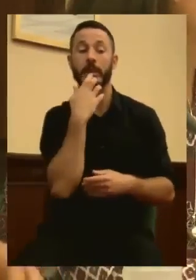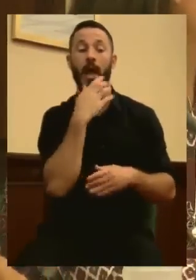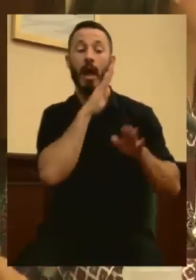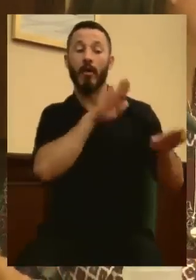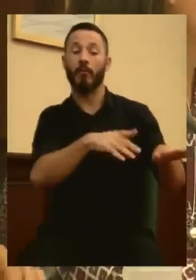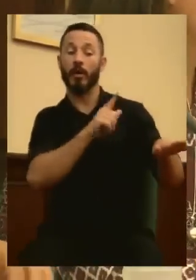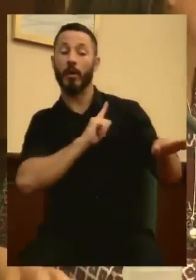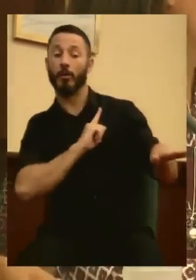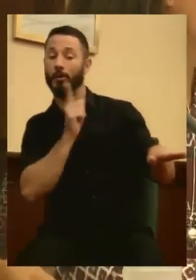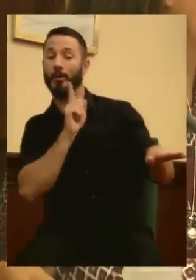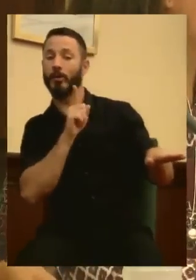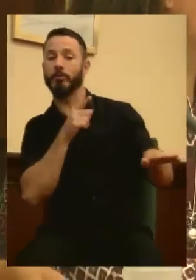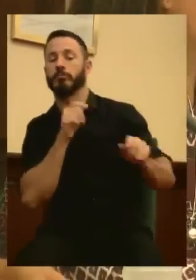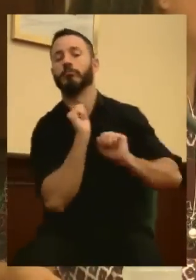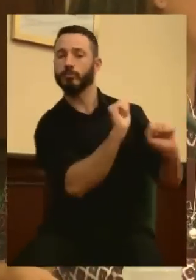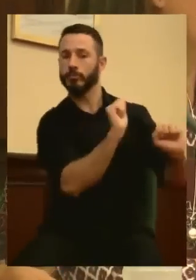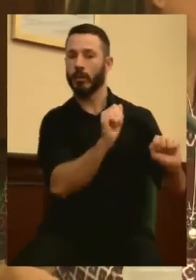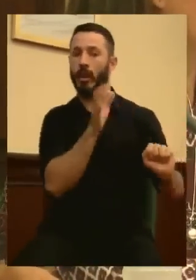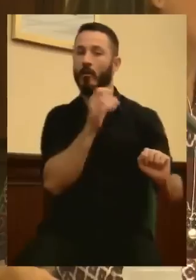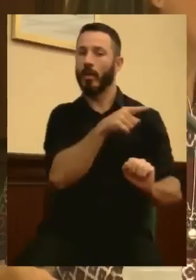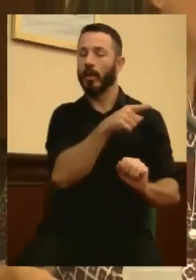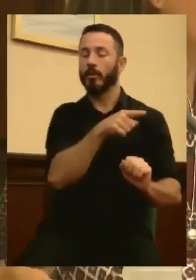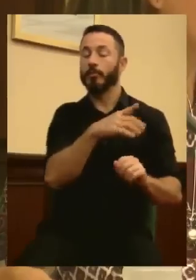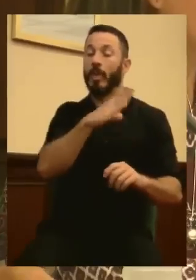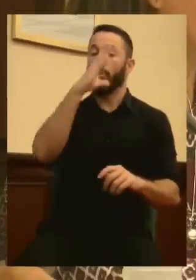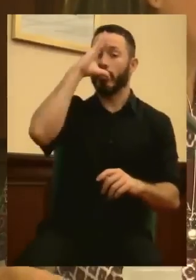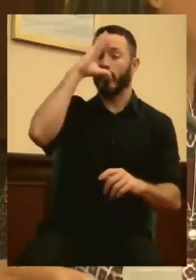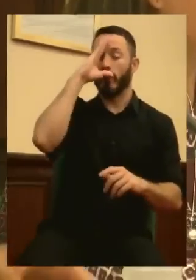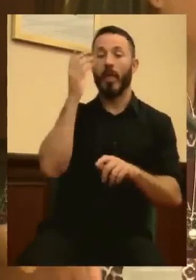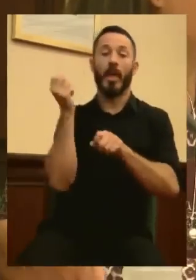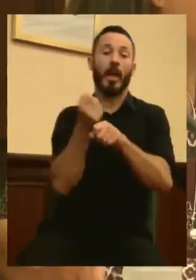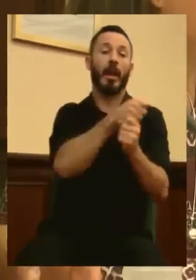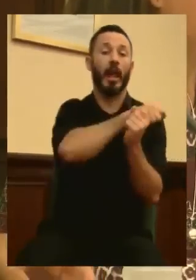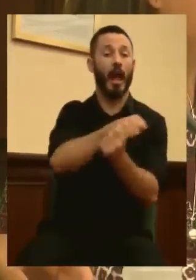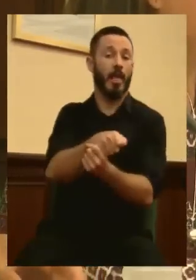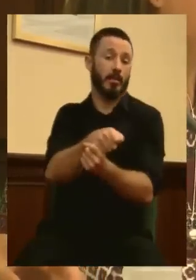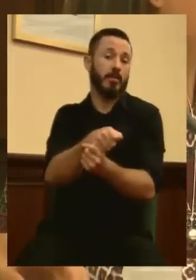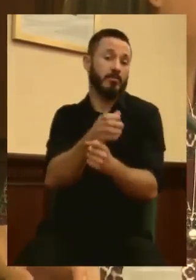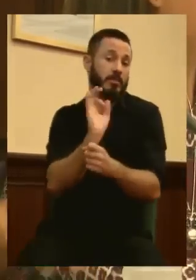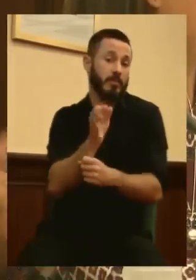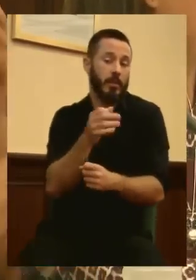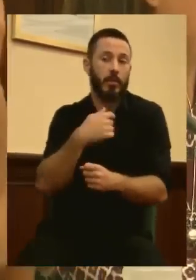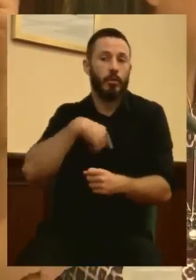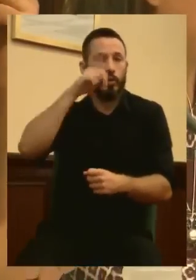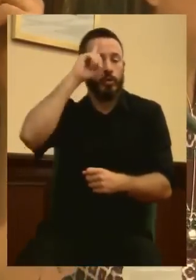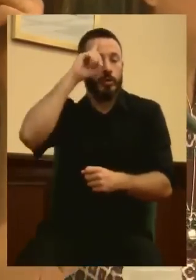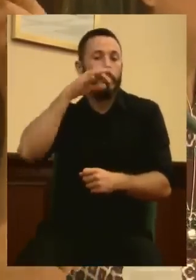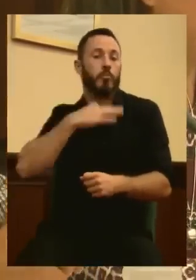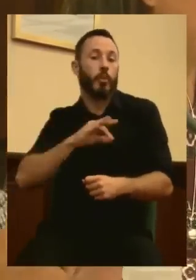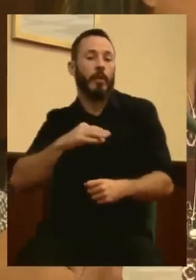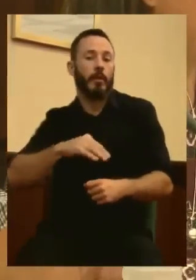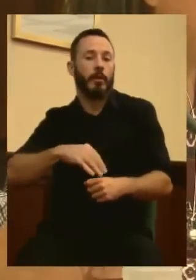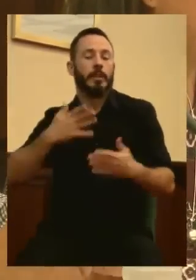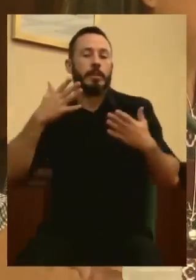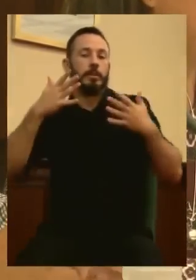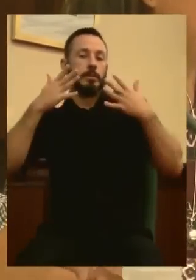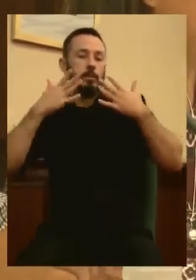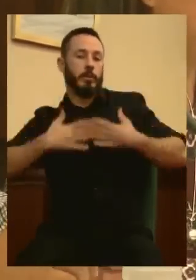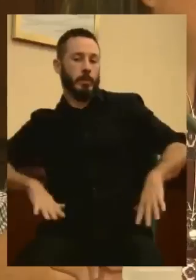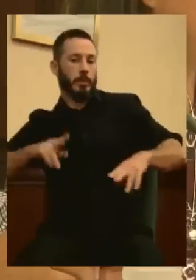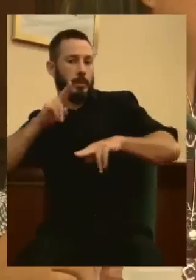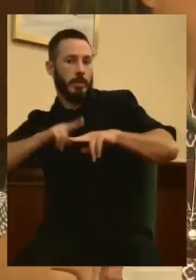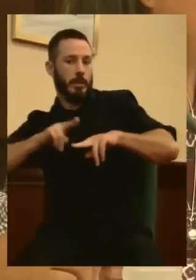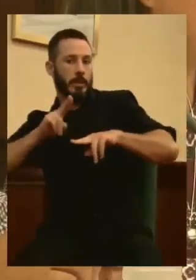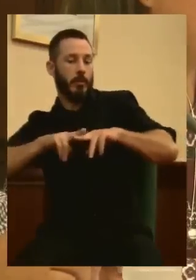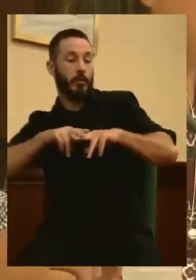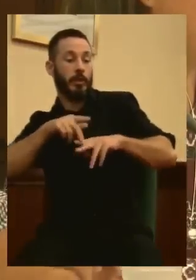Cierto es que iban disfrazados de la Guerra de la Galaxia. Supongo que ustedes se sentirían identificados con Darth Vader y les daba miedo que personajes de la